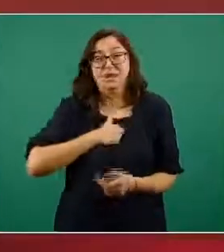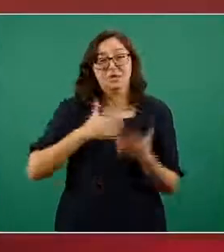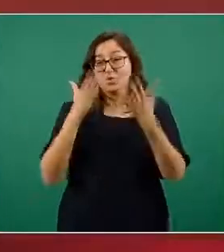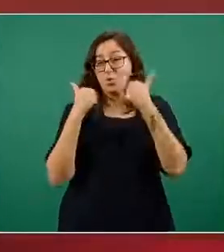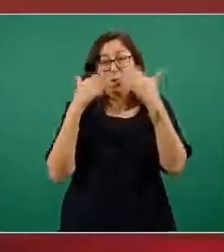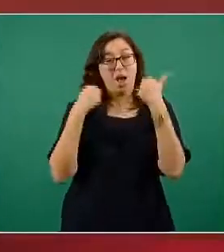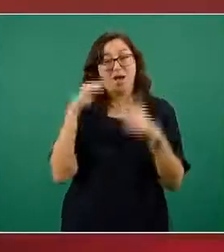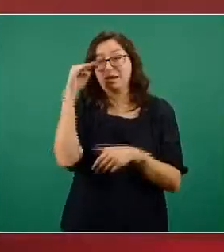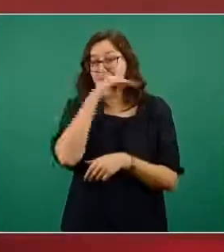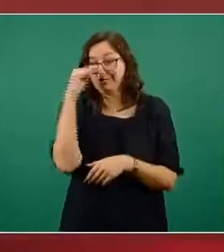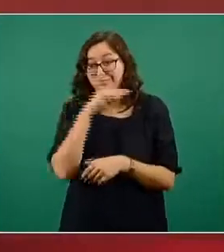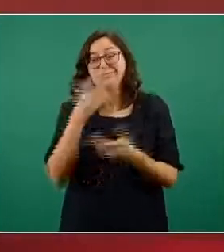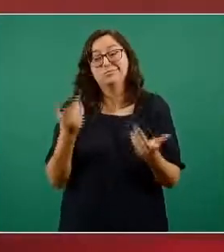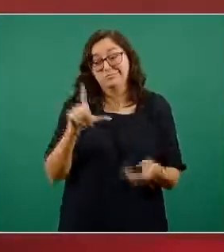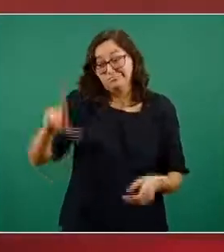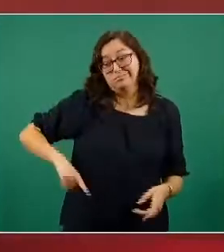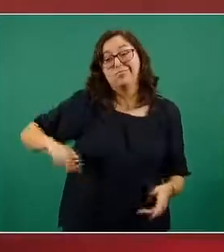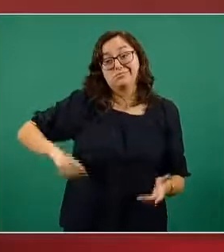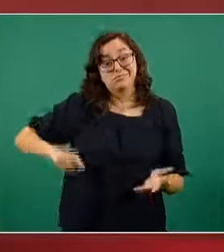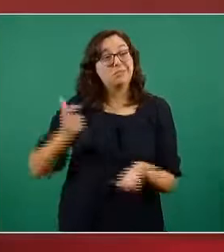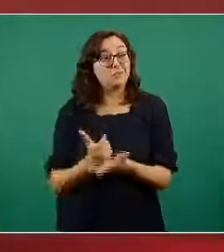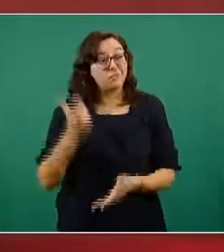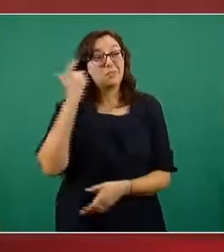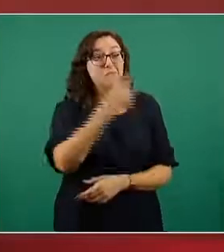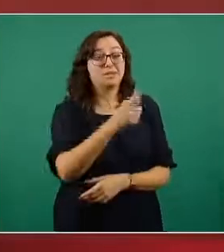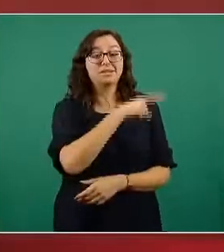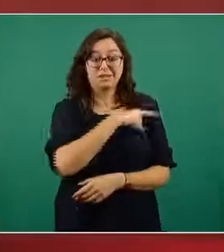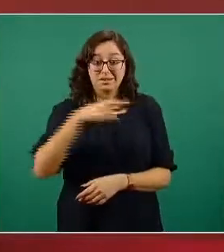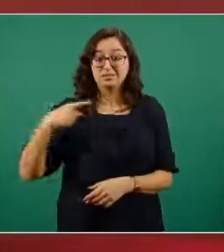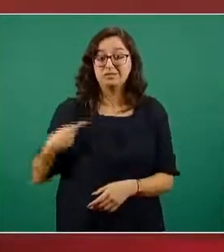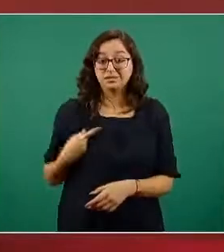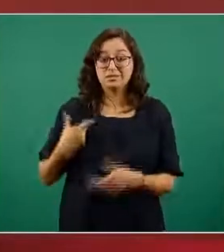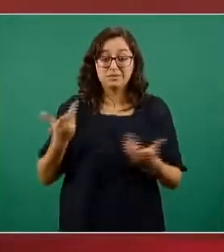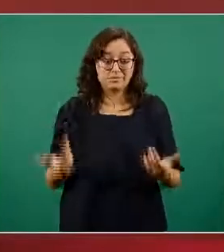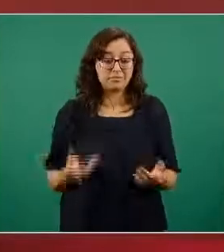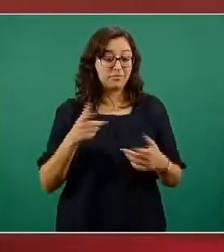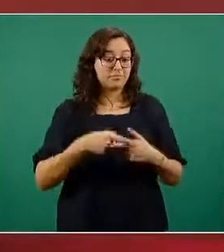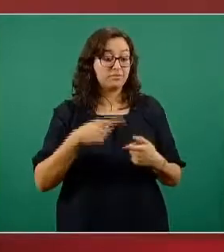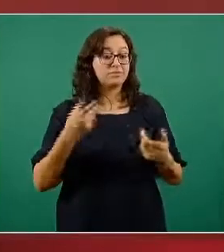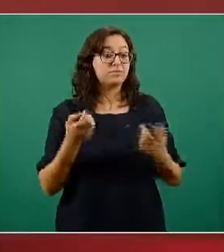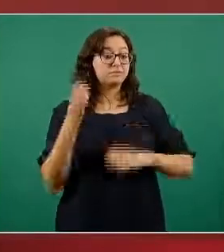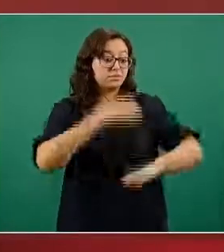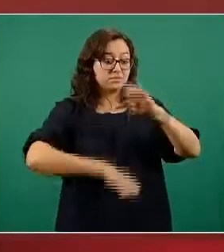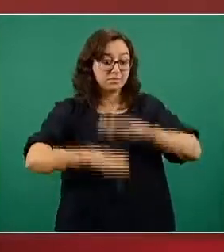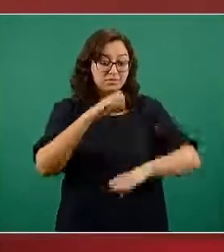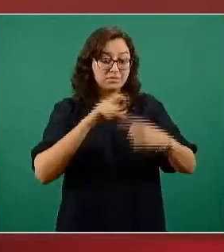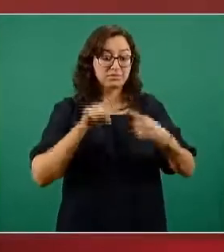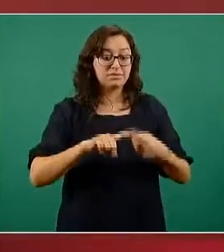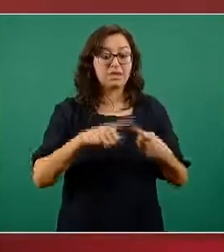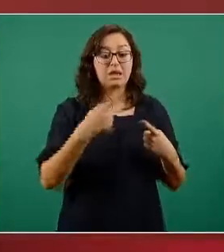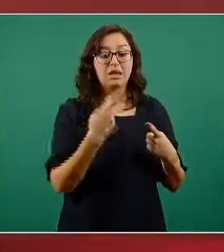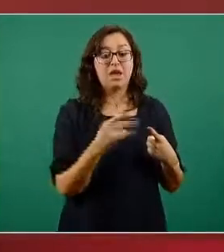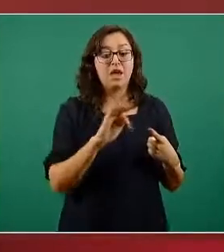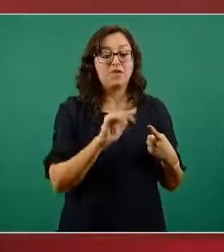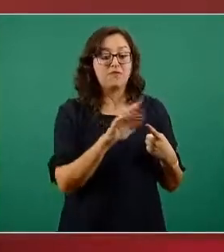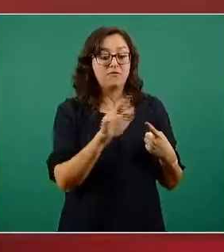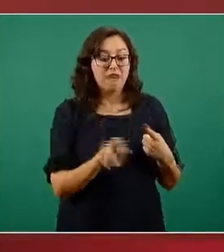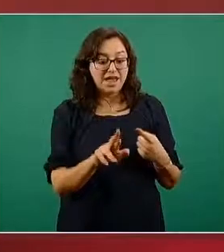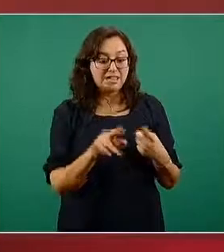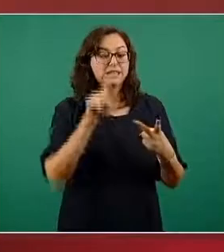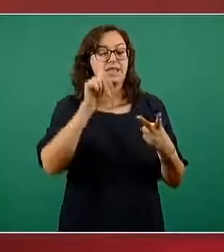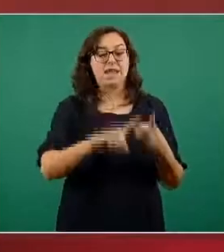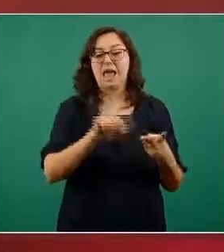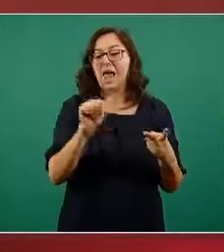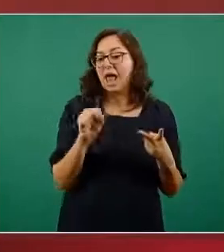corresponden a la compra que se ha hecho a las compañías Pfizer y Astra y en su momento si es que